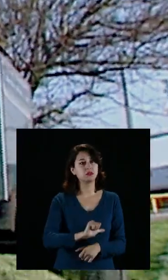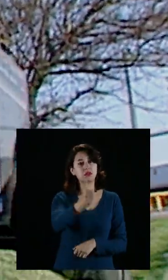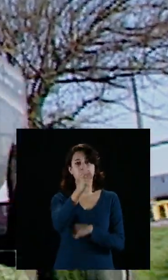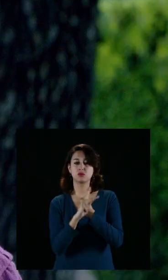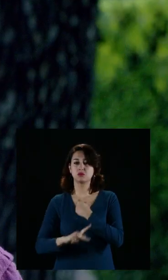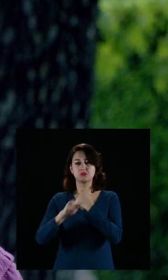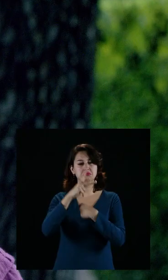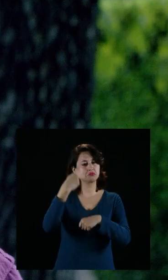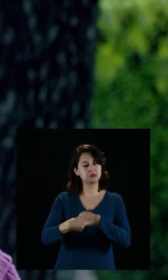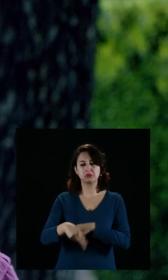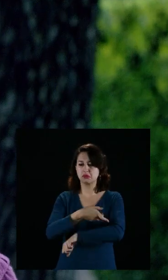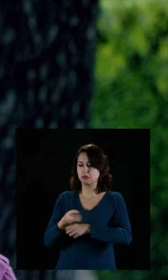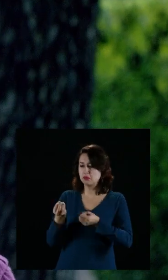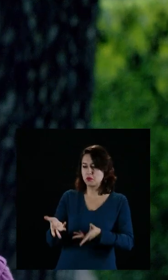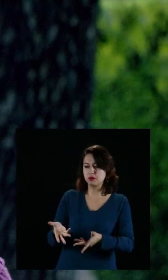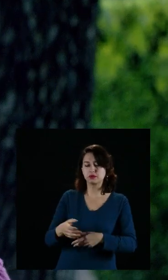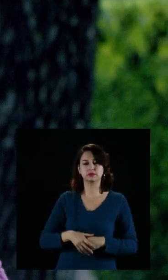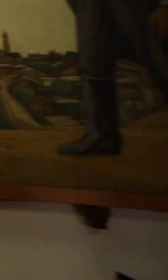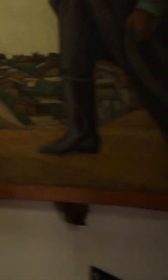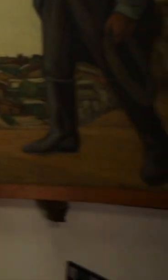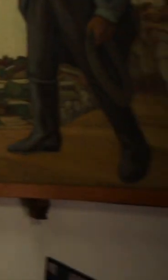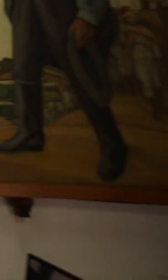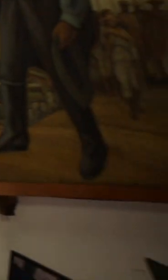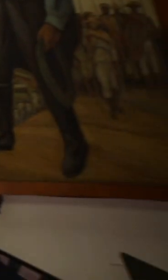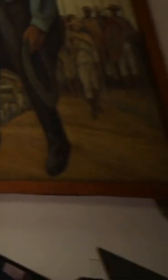en otro país para mantener a sus familias.